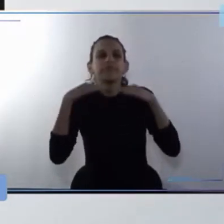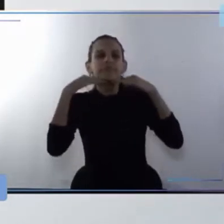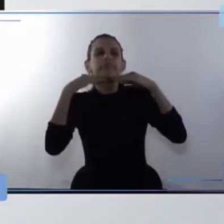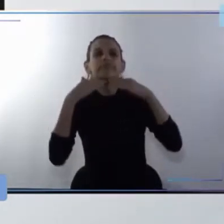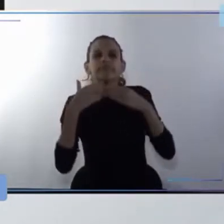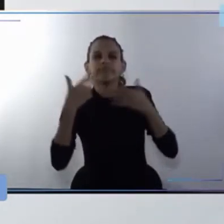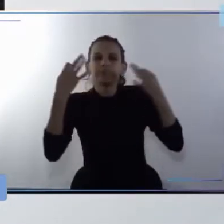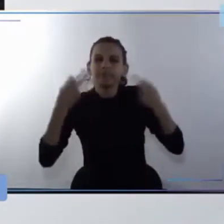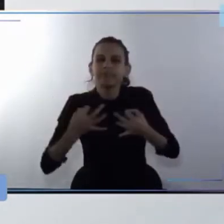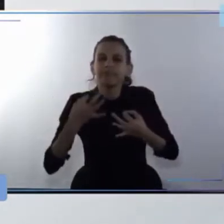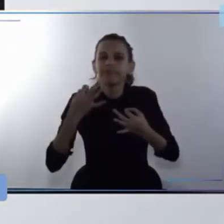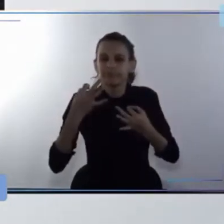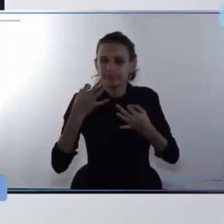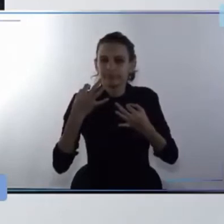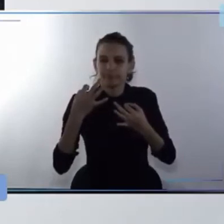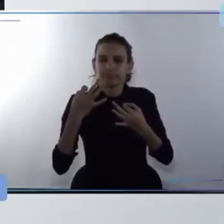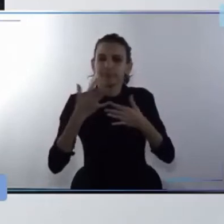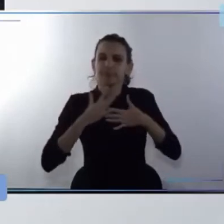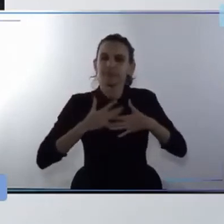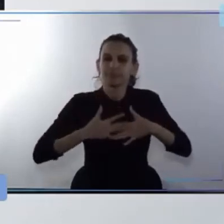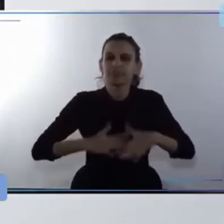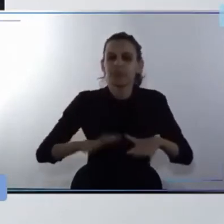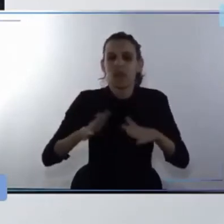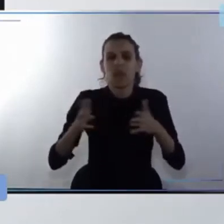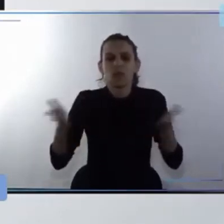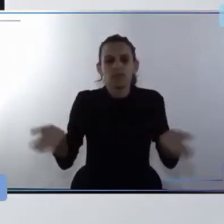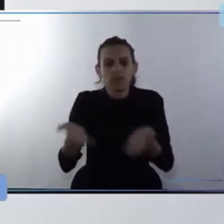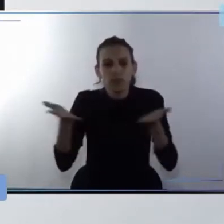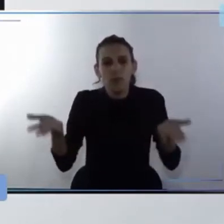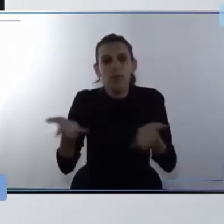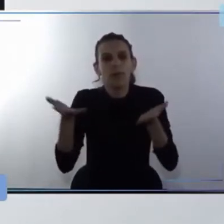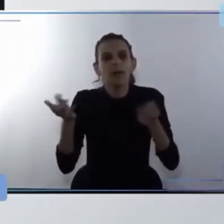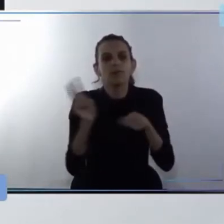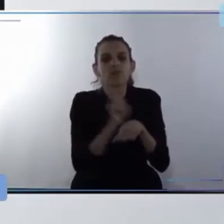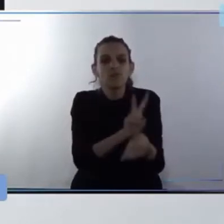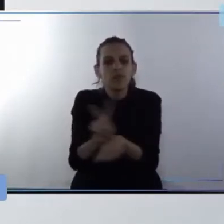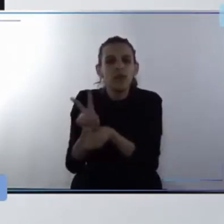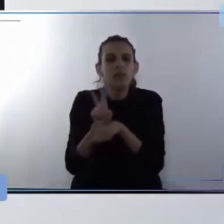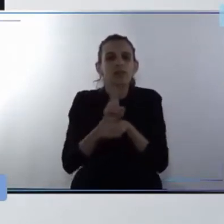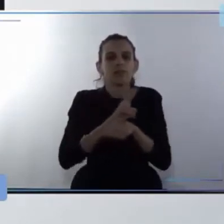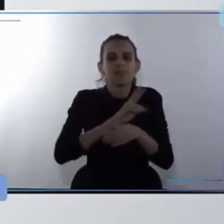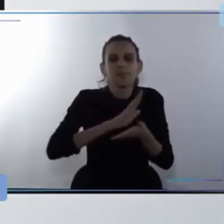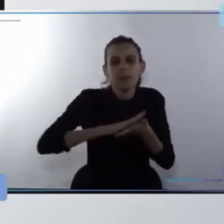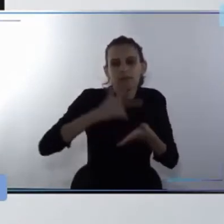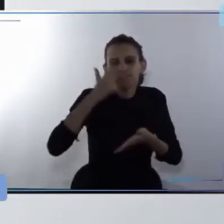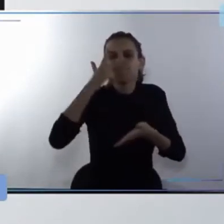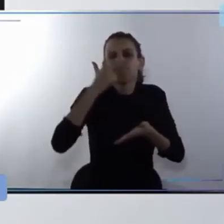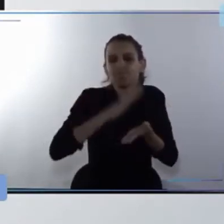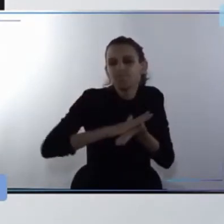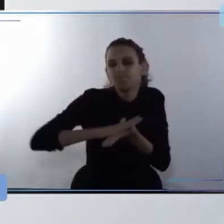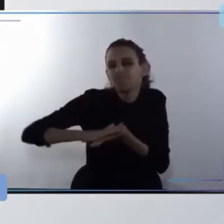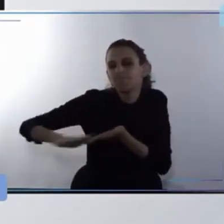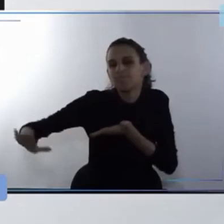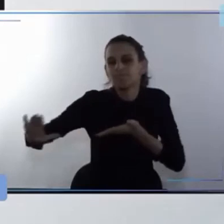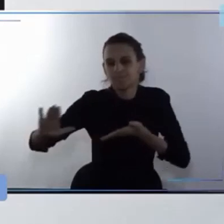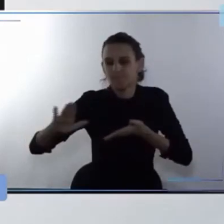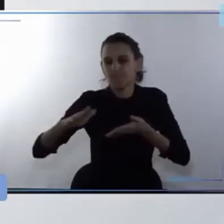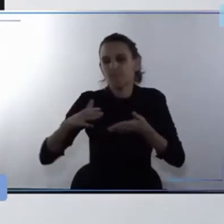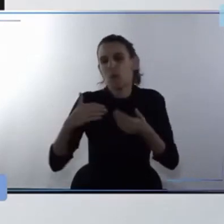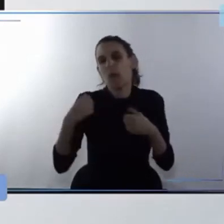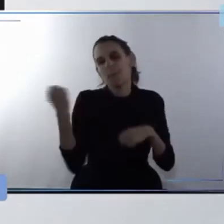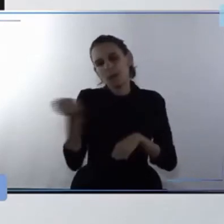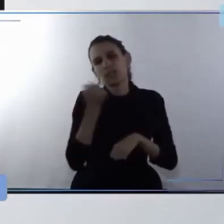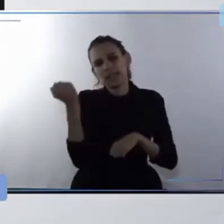toda la ciudad y promuevan su mejor mantenimiento porque es muy importante recuperar para las personas el espacio